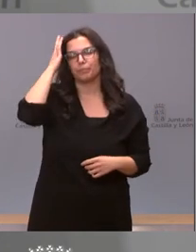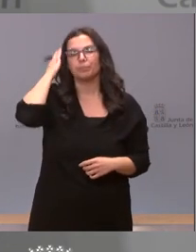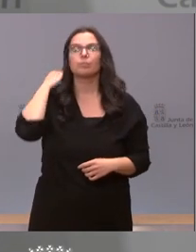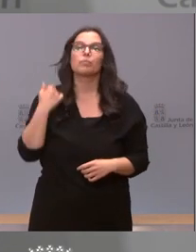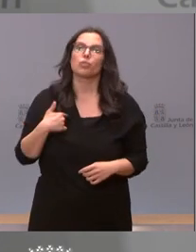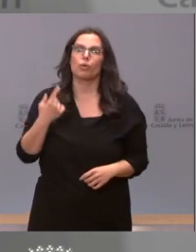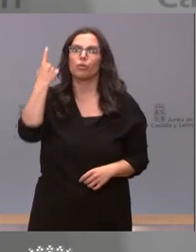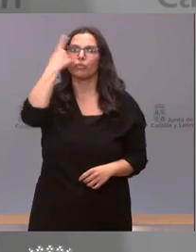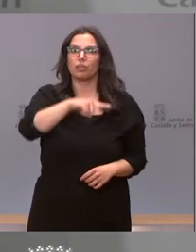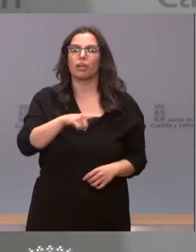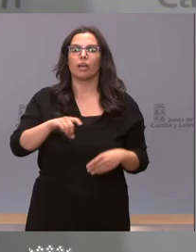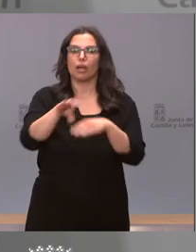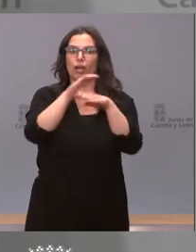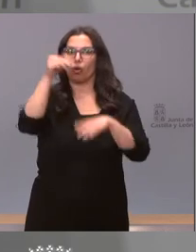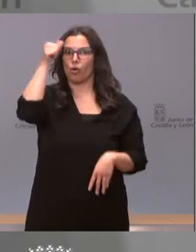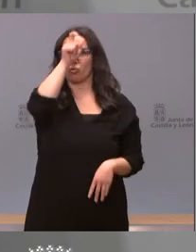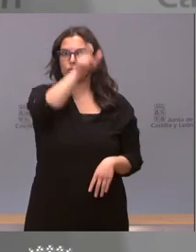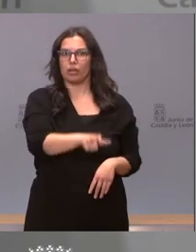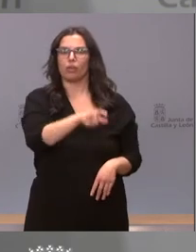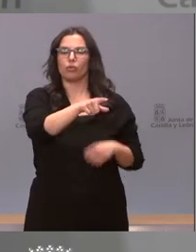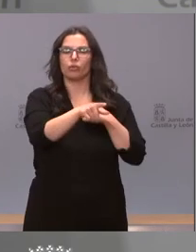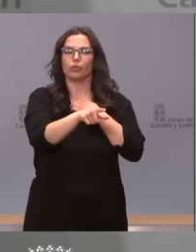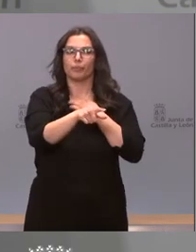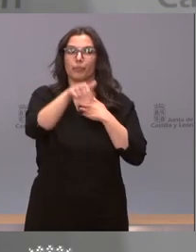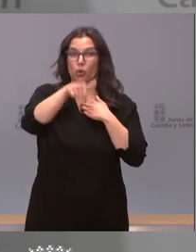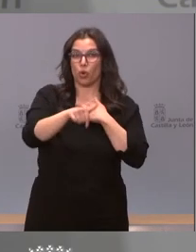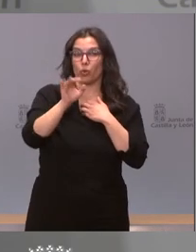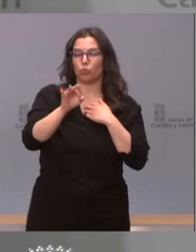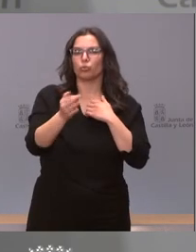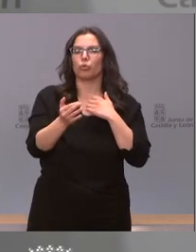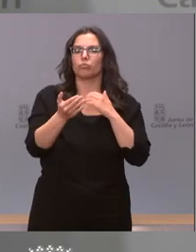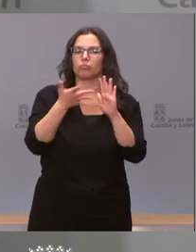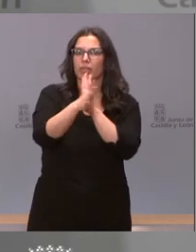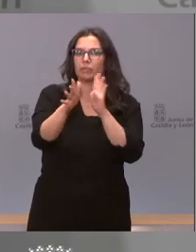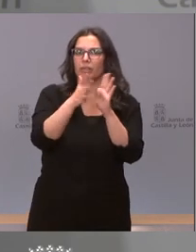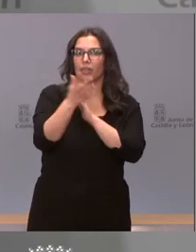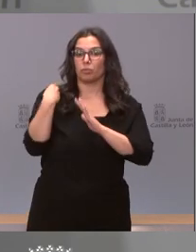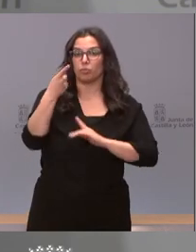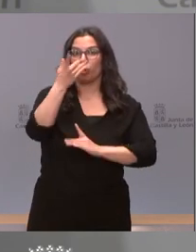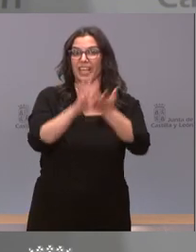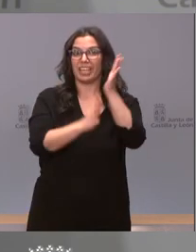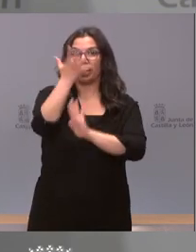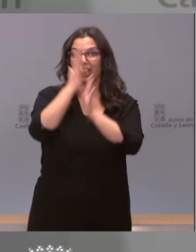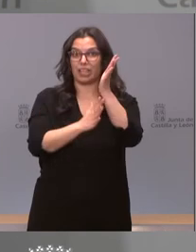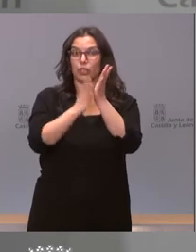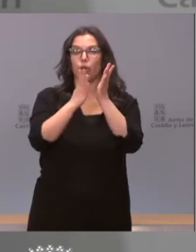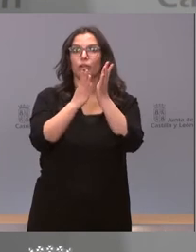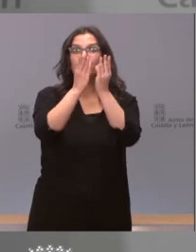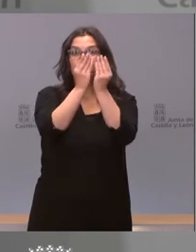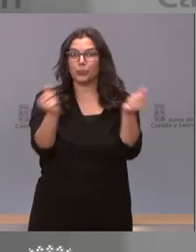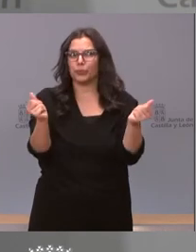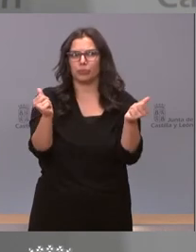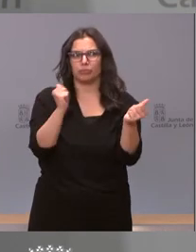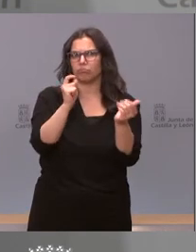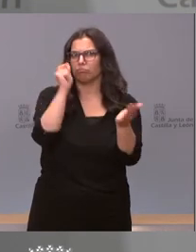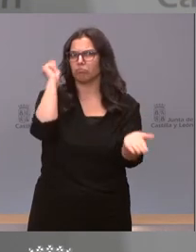el consejero ha comentado hoy que este incendio se ha extinguido en menos de cinco